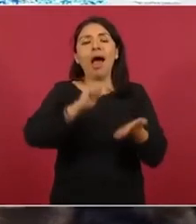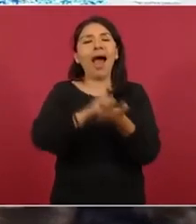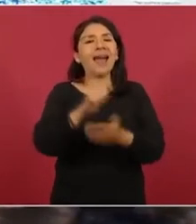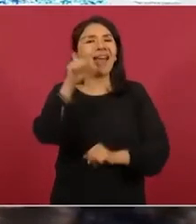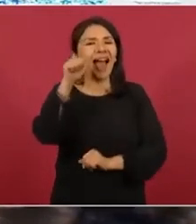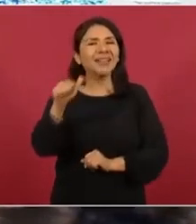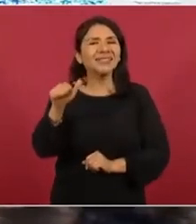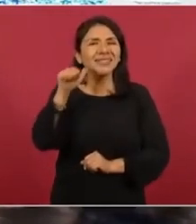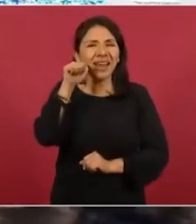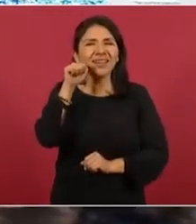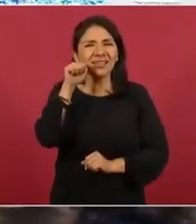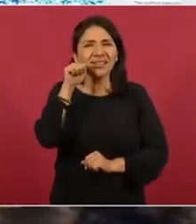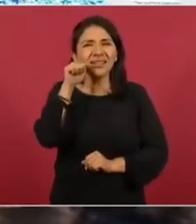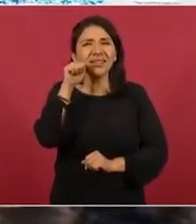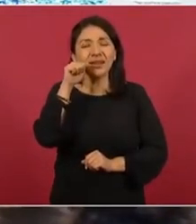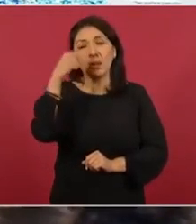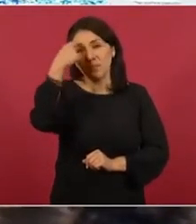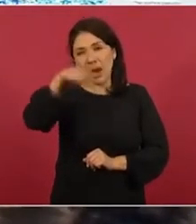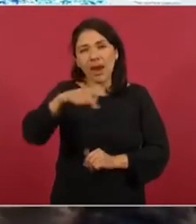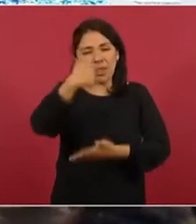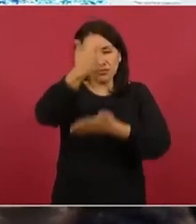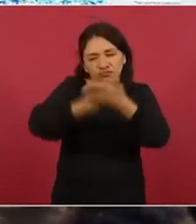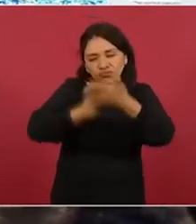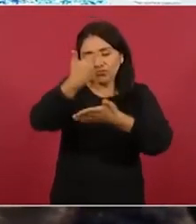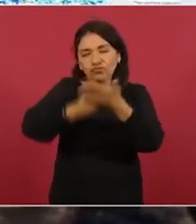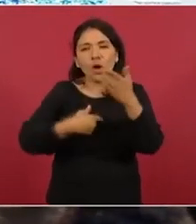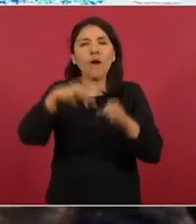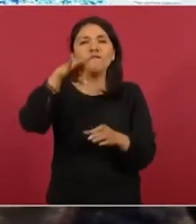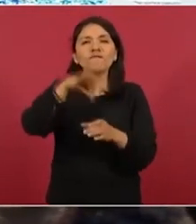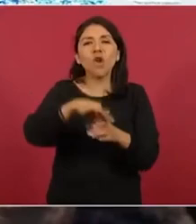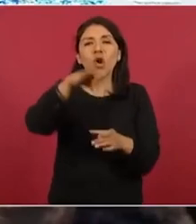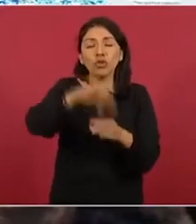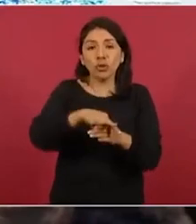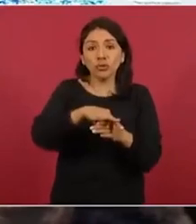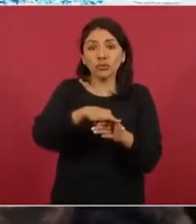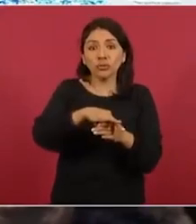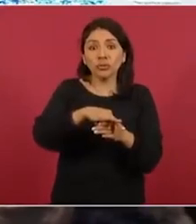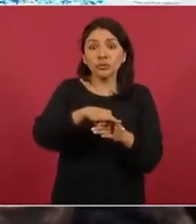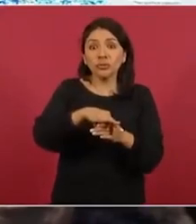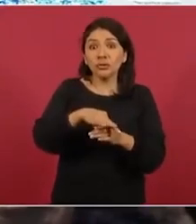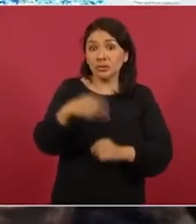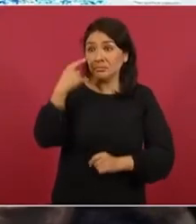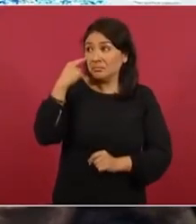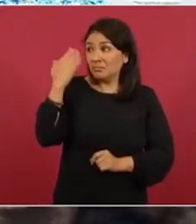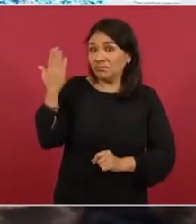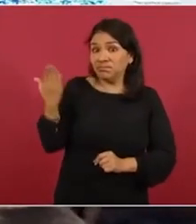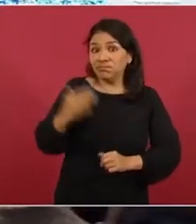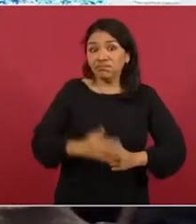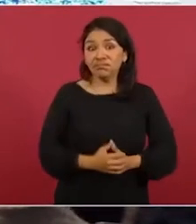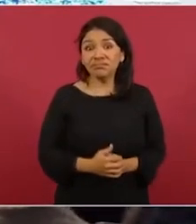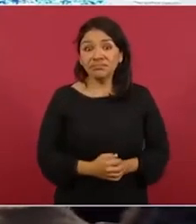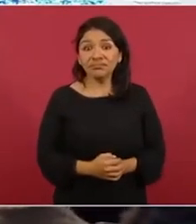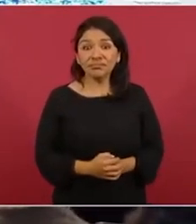sobre el cómputo de los votos y aún así esto.